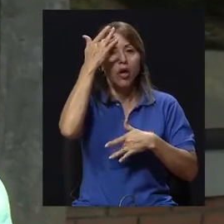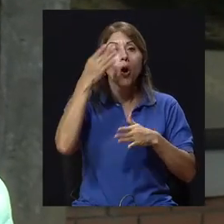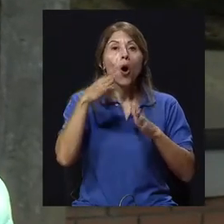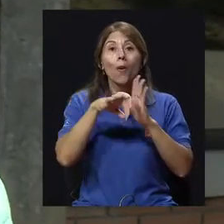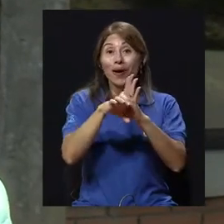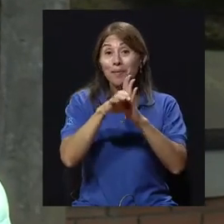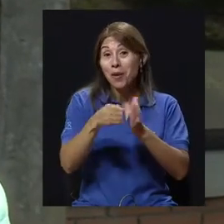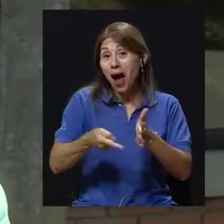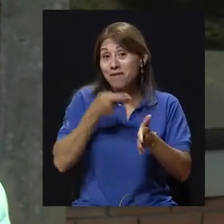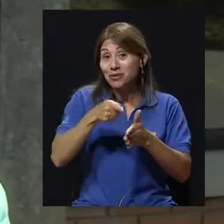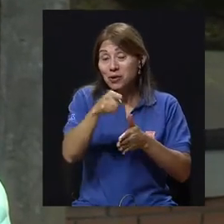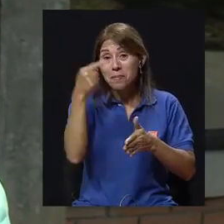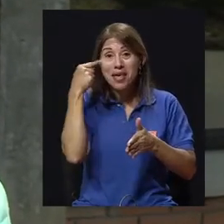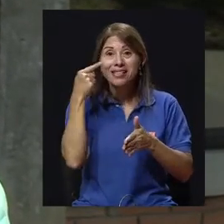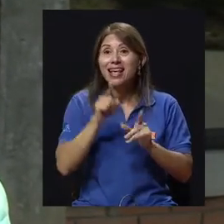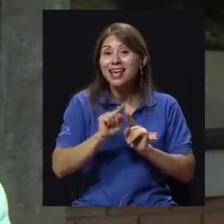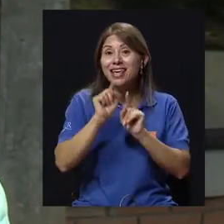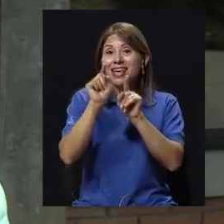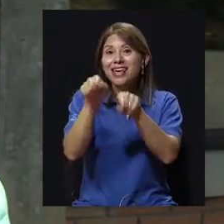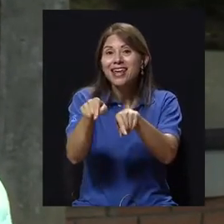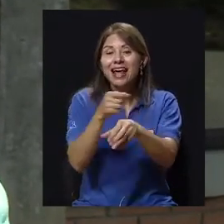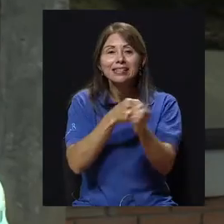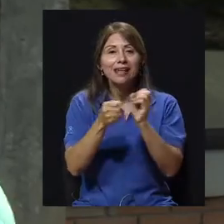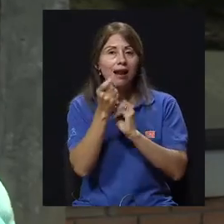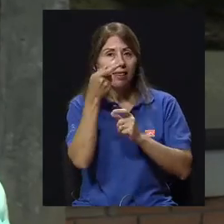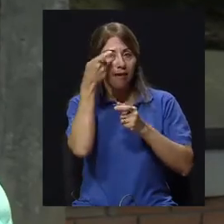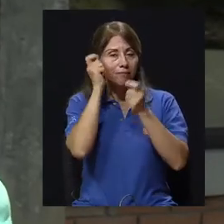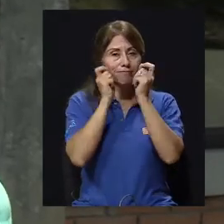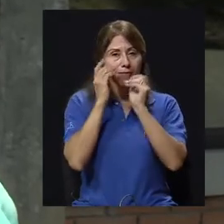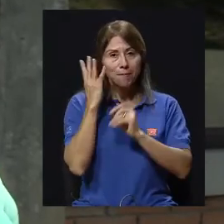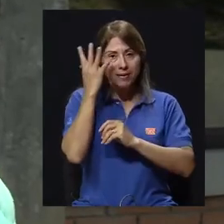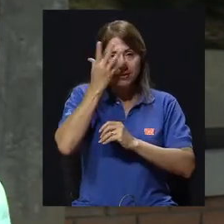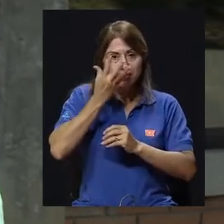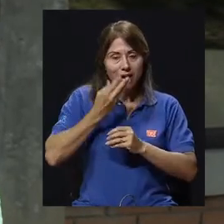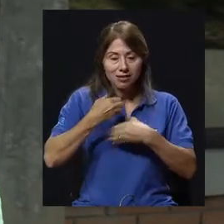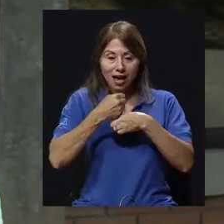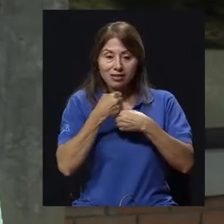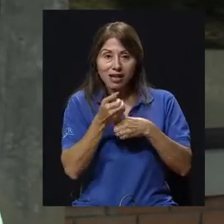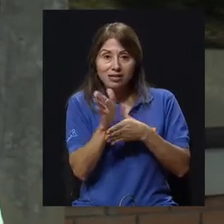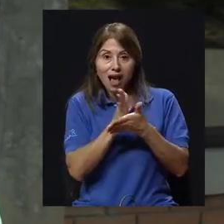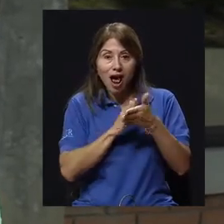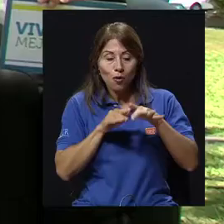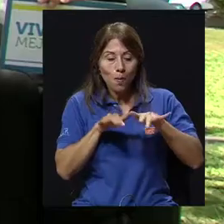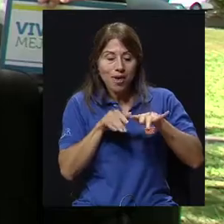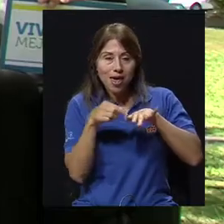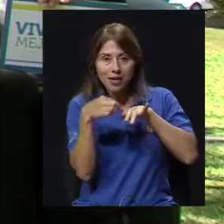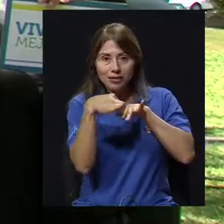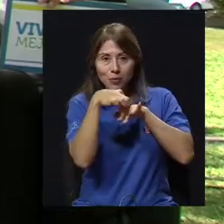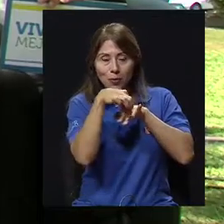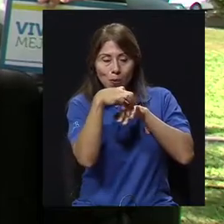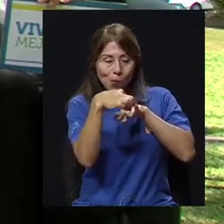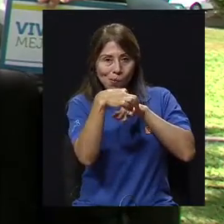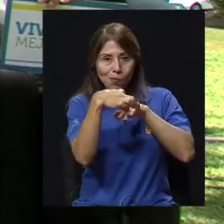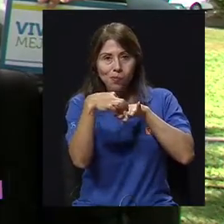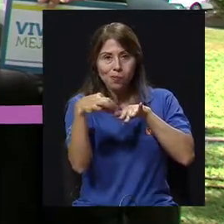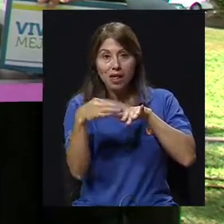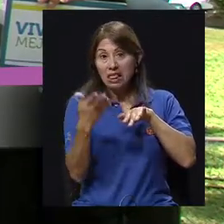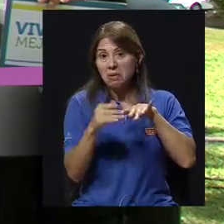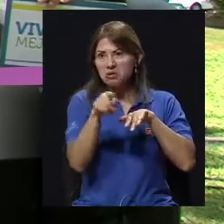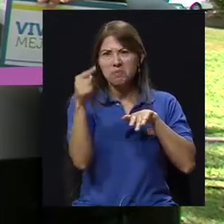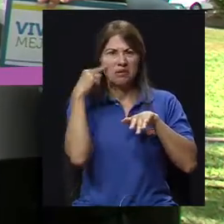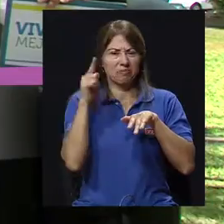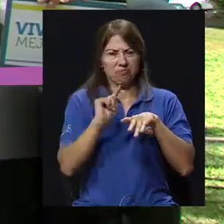salón y hacerse un pedicure y cosas de esas, es algo que no tiene nada que ver con algún riesgo de contaminarse uno con una